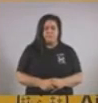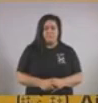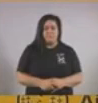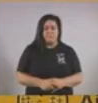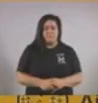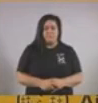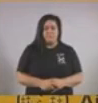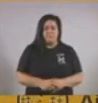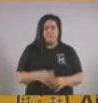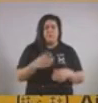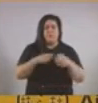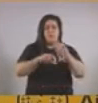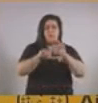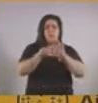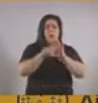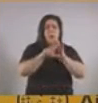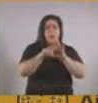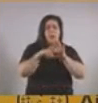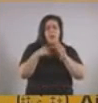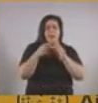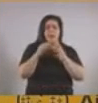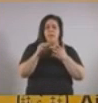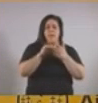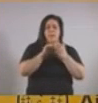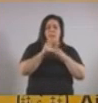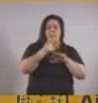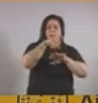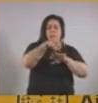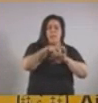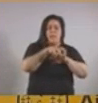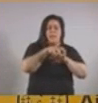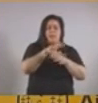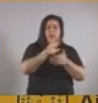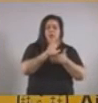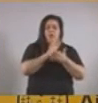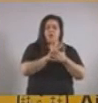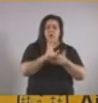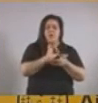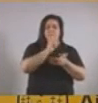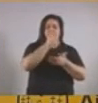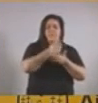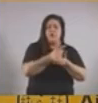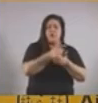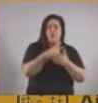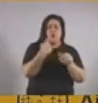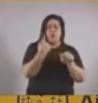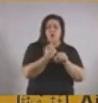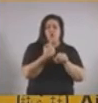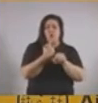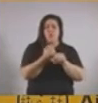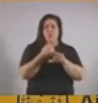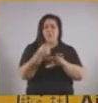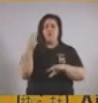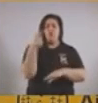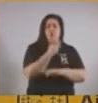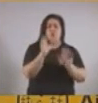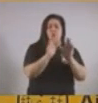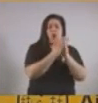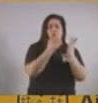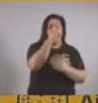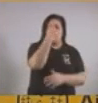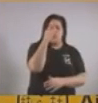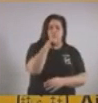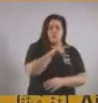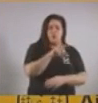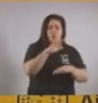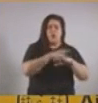Una ley de la legislatura de delegación de facultades no puede ir en contra de lo que dice la Constitución que es la que define